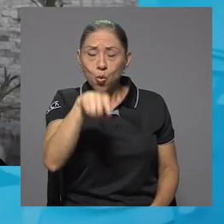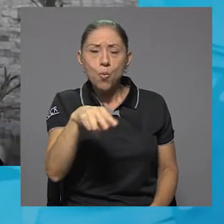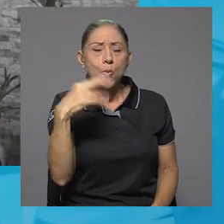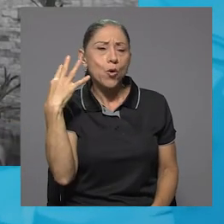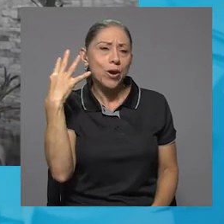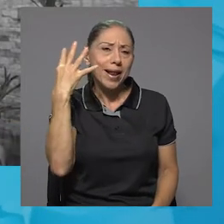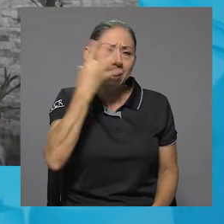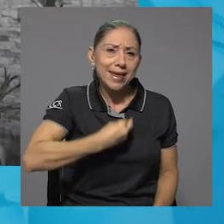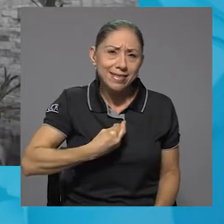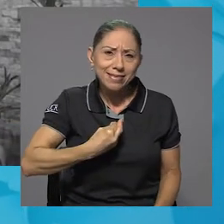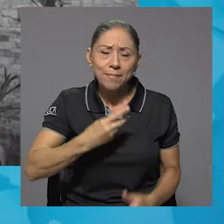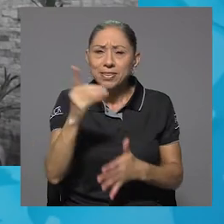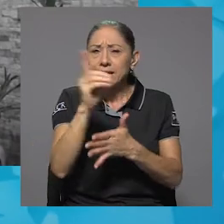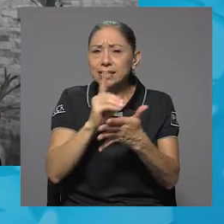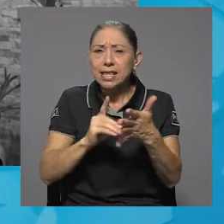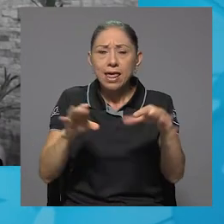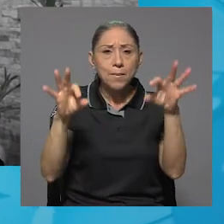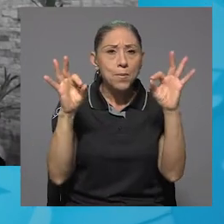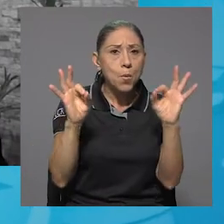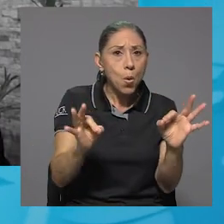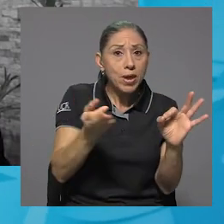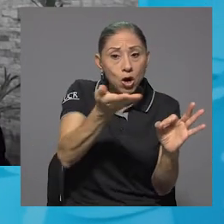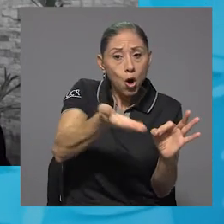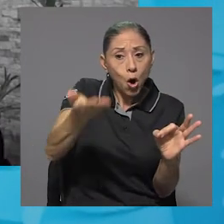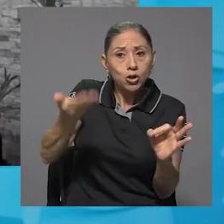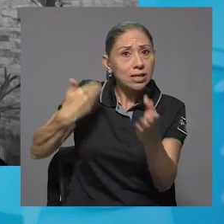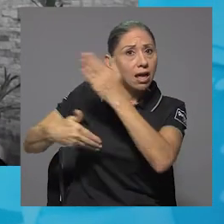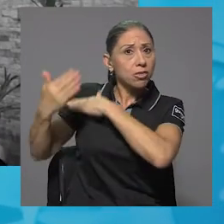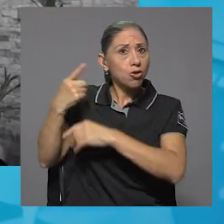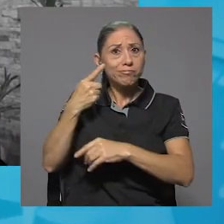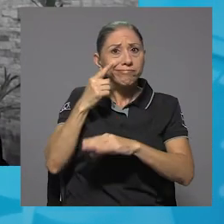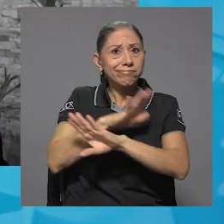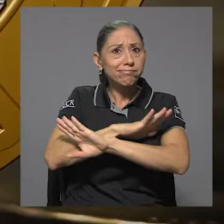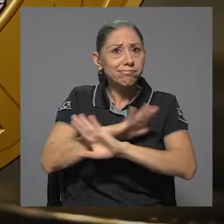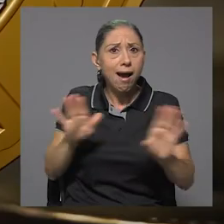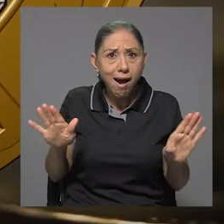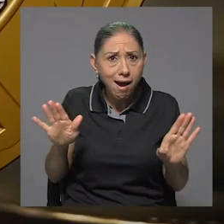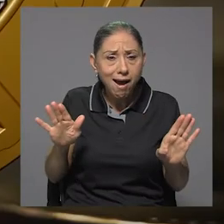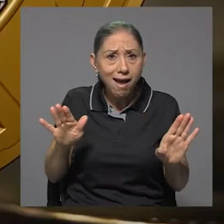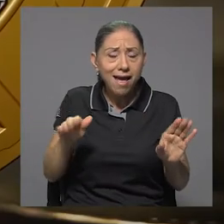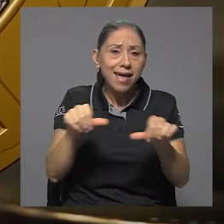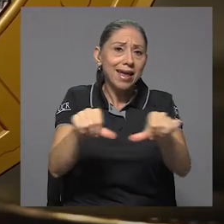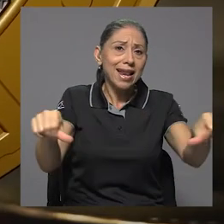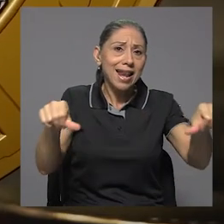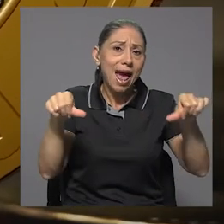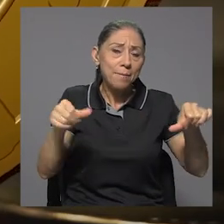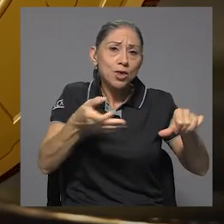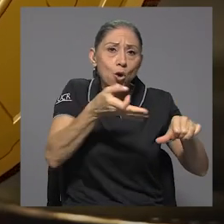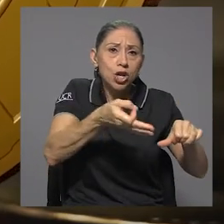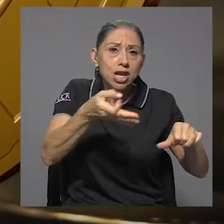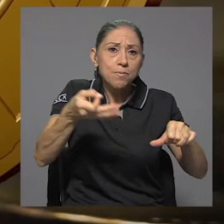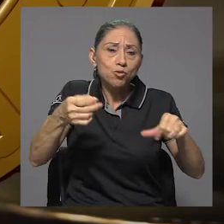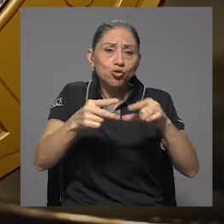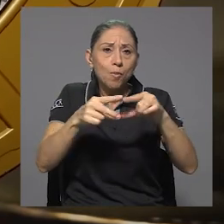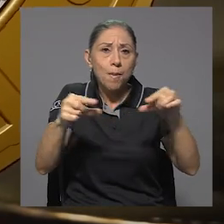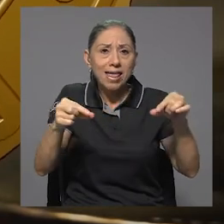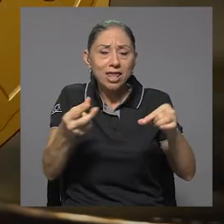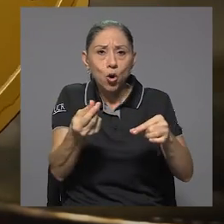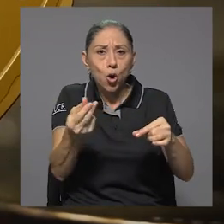muy bien diseñada, con cosas que no se han visto anteriormente en el ámbito numerático costarricense.